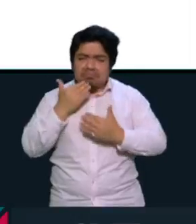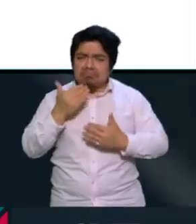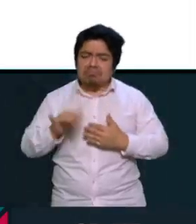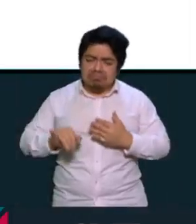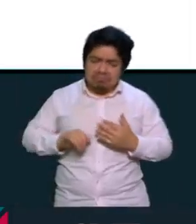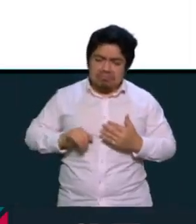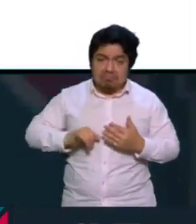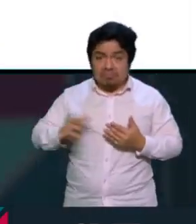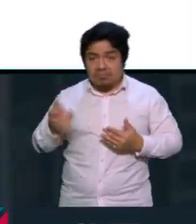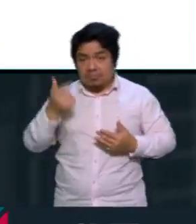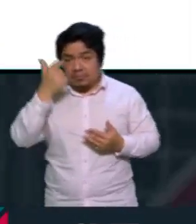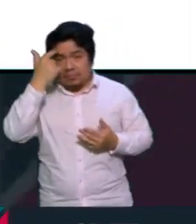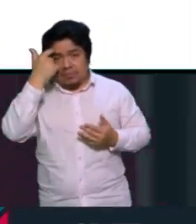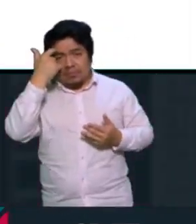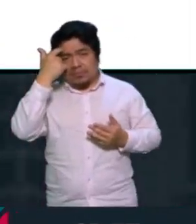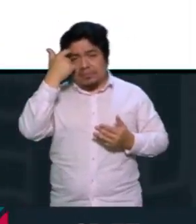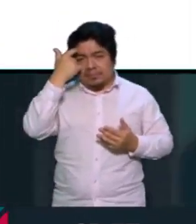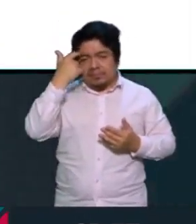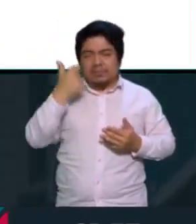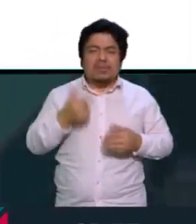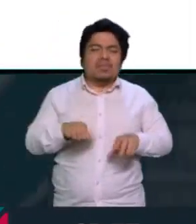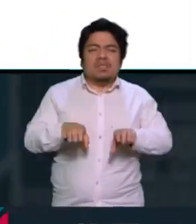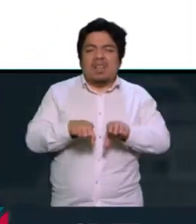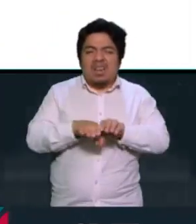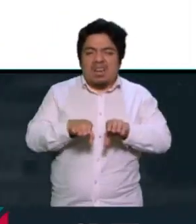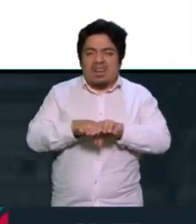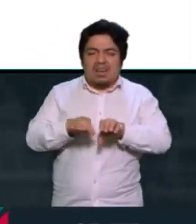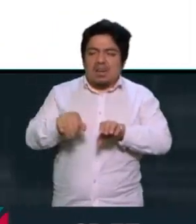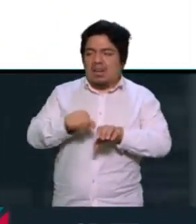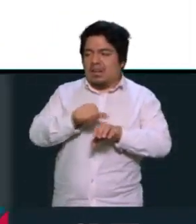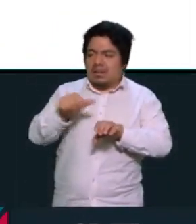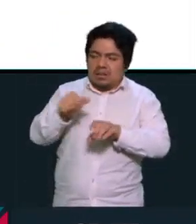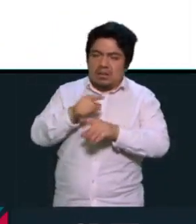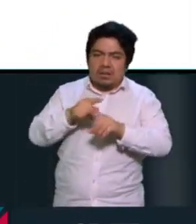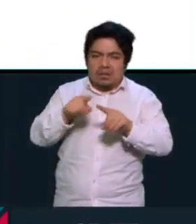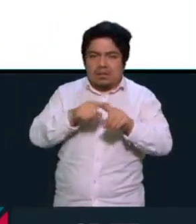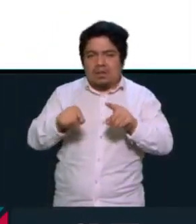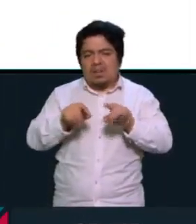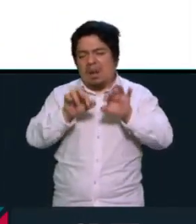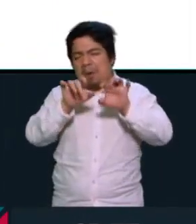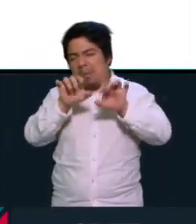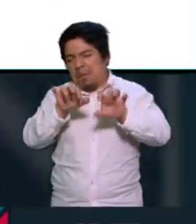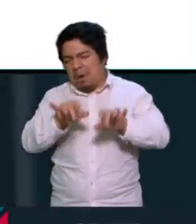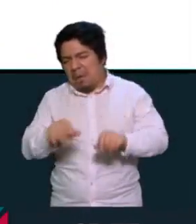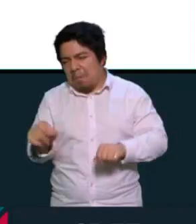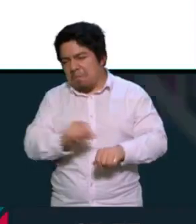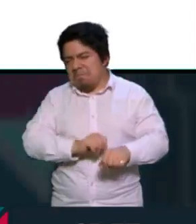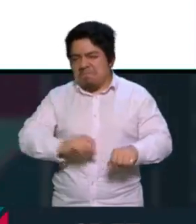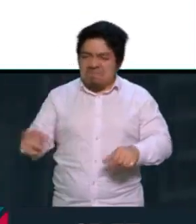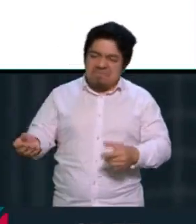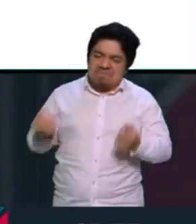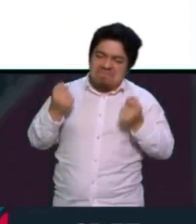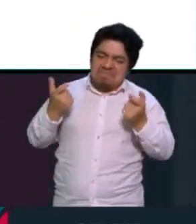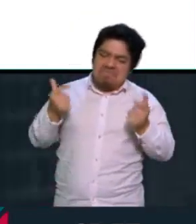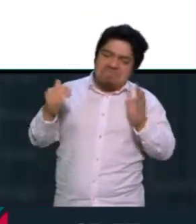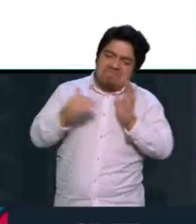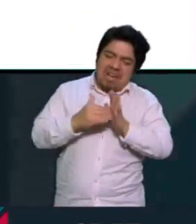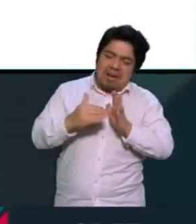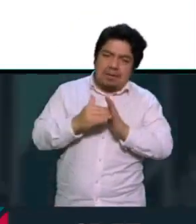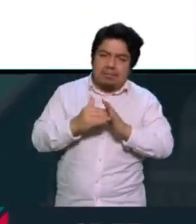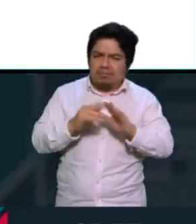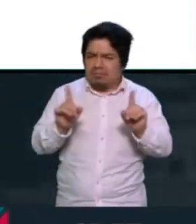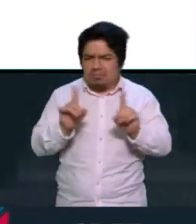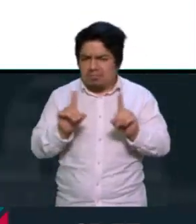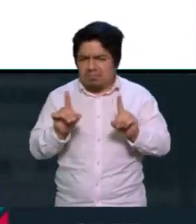interesante, ¿no? Esto no es que hayan contratado a grandísimos programadores y se estén gastando los millones en hacerlo, ¿no?